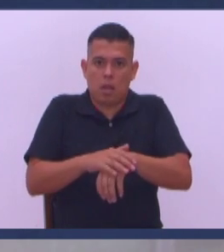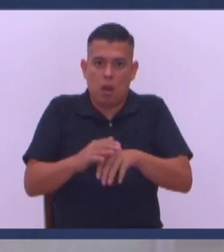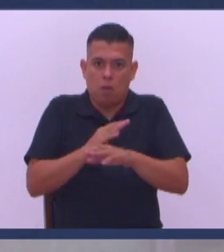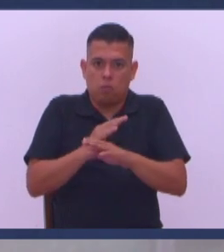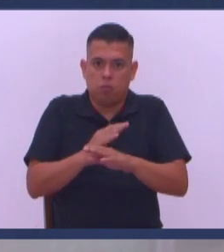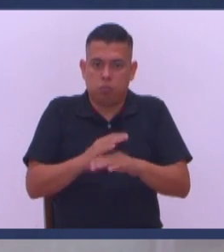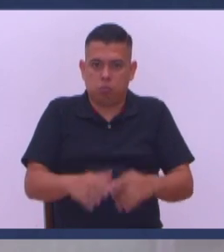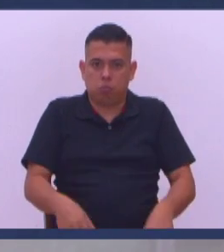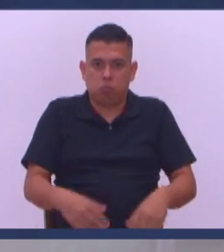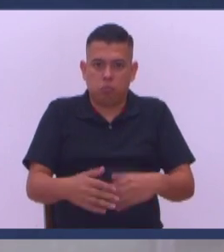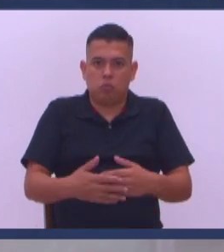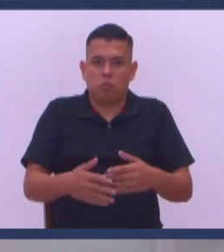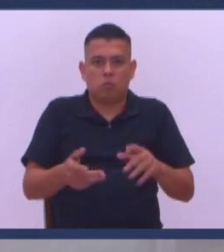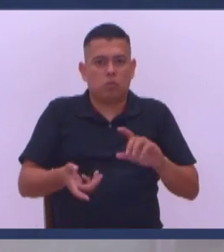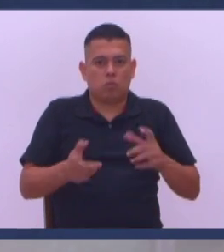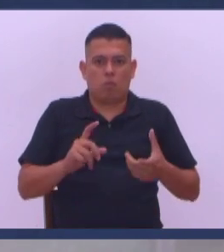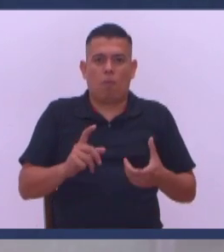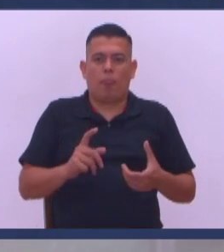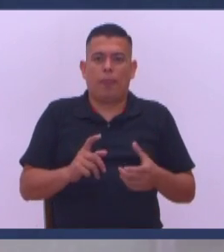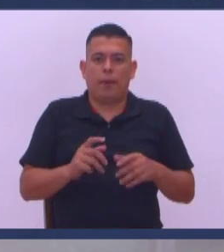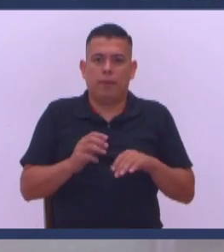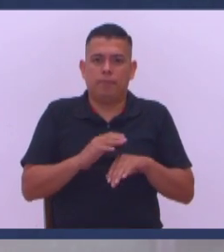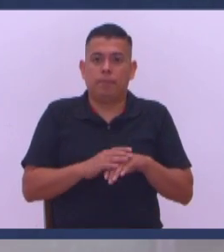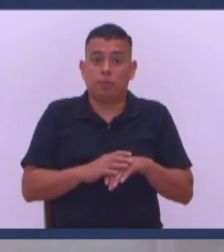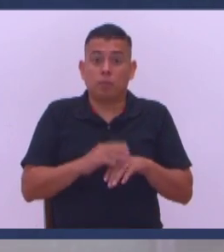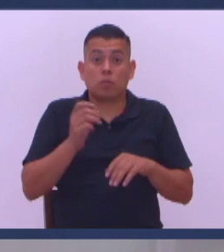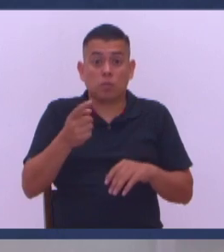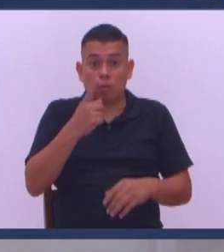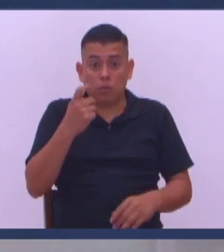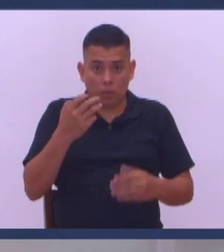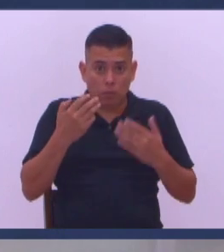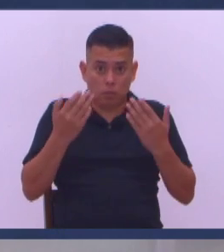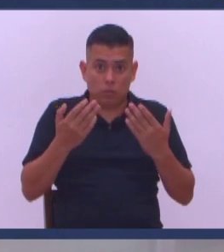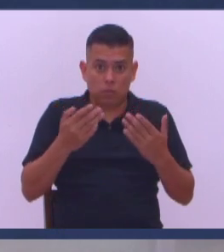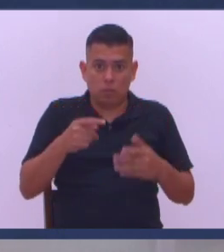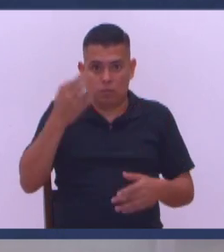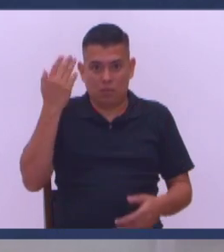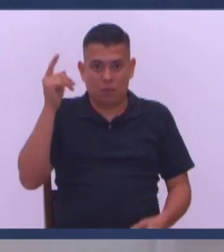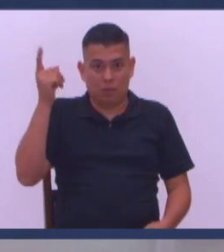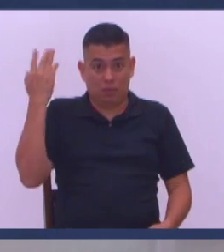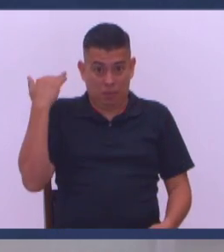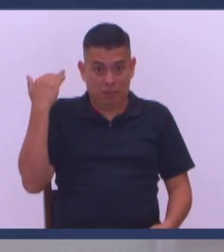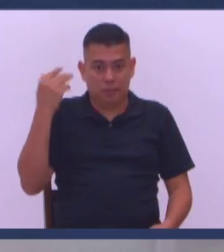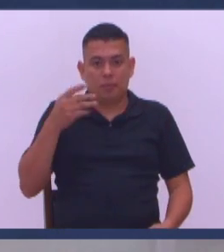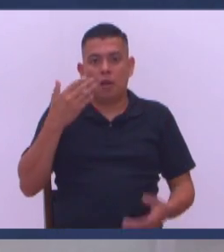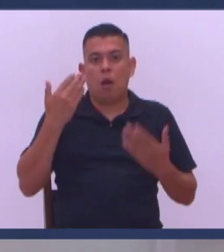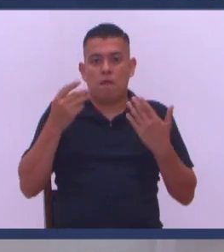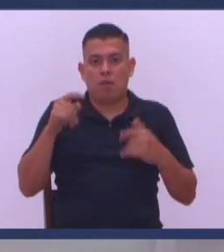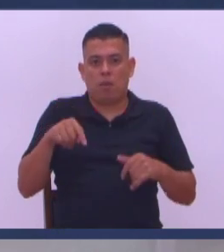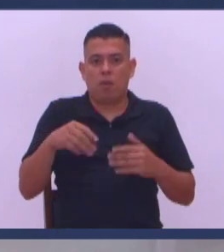Le voy a una cosa Hermano Muchas cosas han cambiado Pero si usted Me pregunta a De felicidad Yo era mucho más feliz Antes que hoy